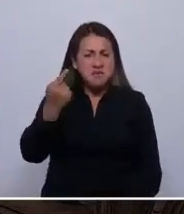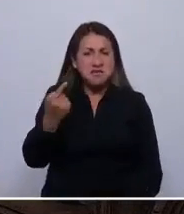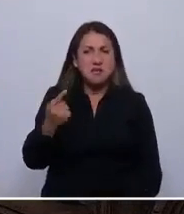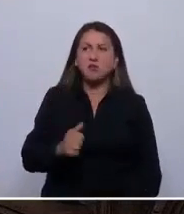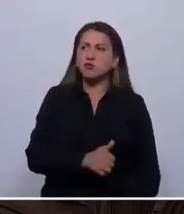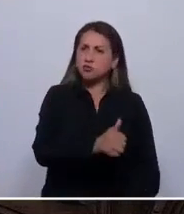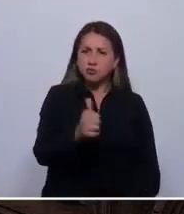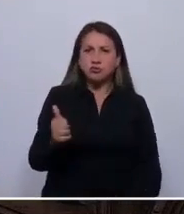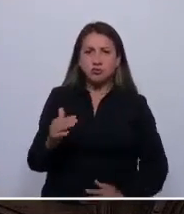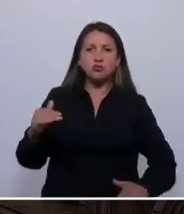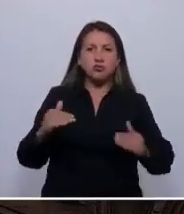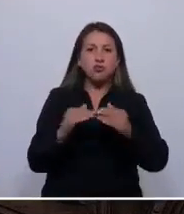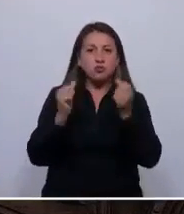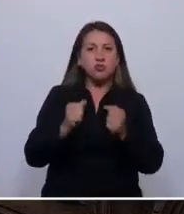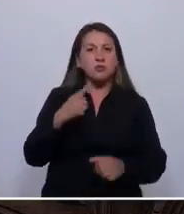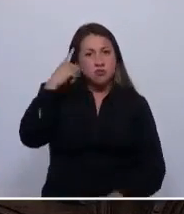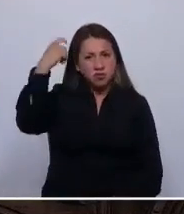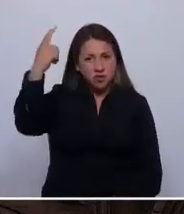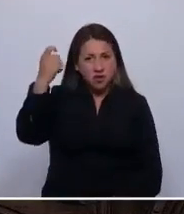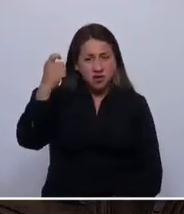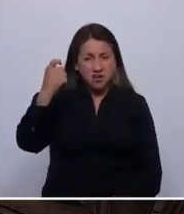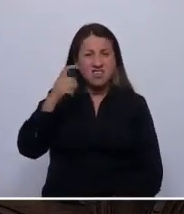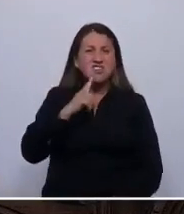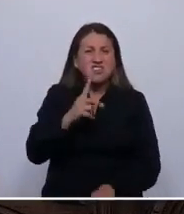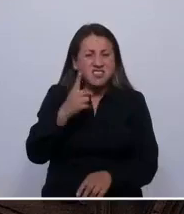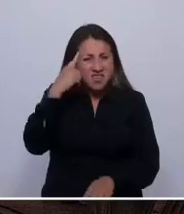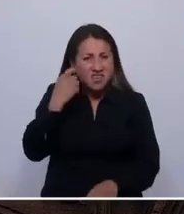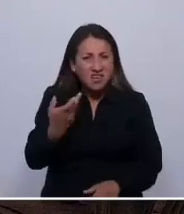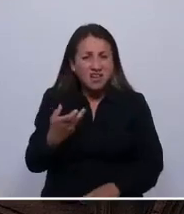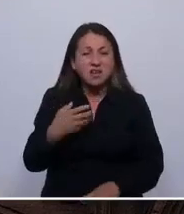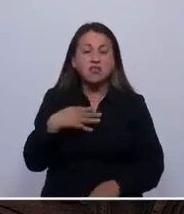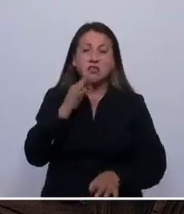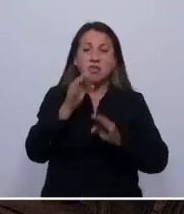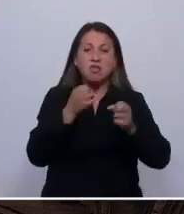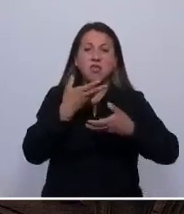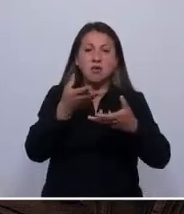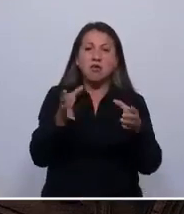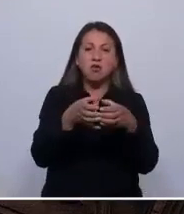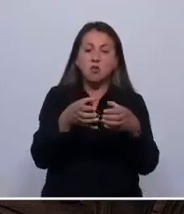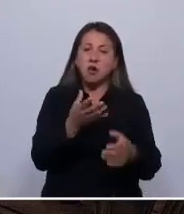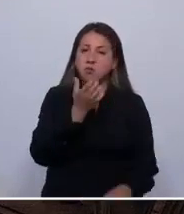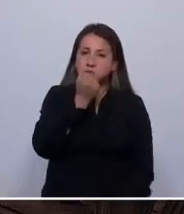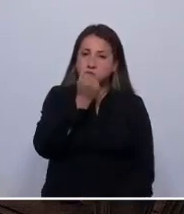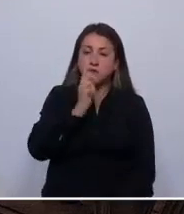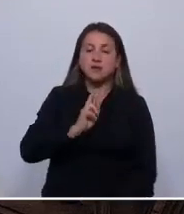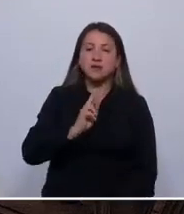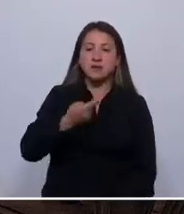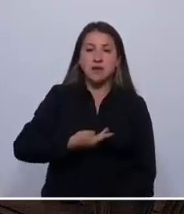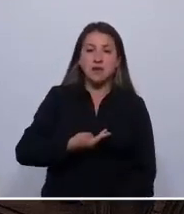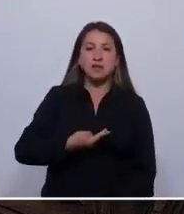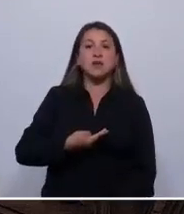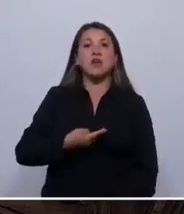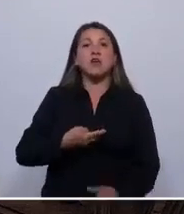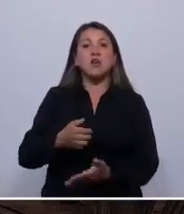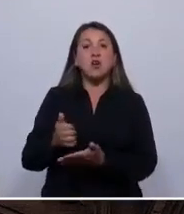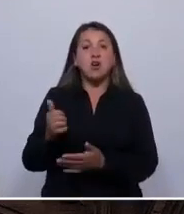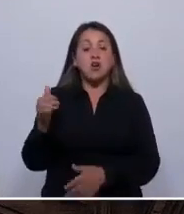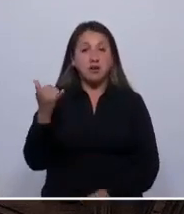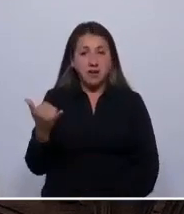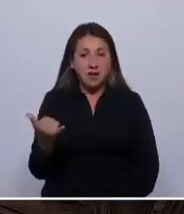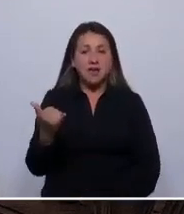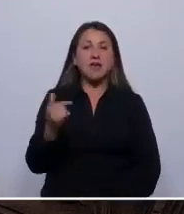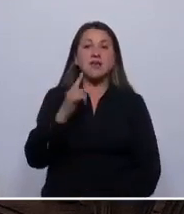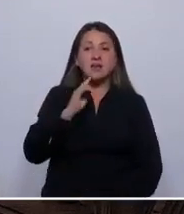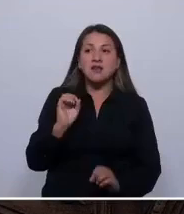todos y todas podemos soñar? Le hablo a los grupos silenciados, a las trans, homosexuales, a quien vive y sobrevive en la